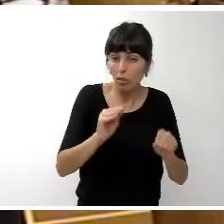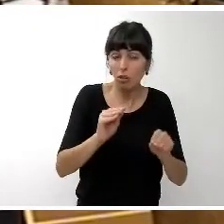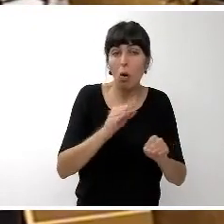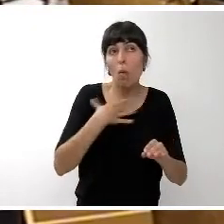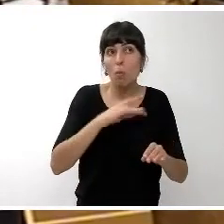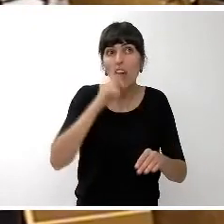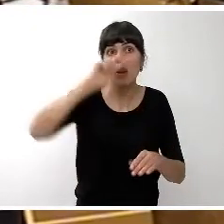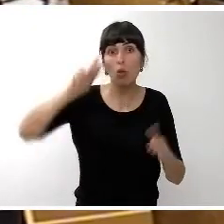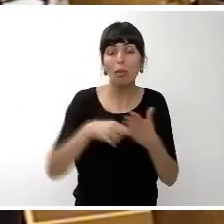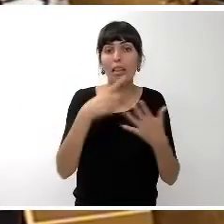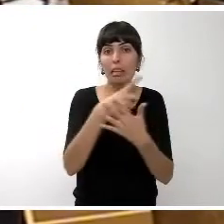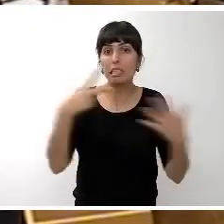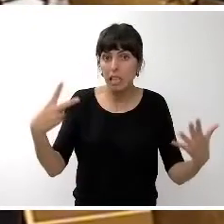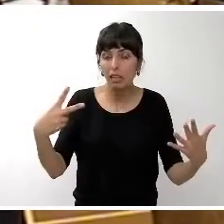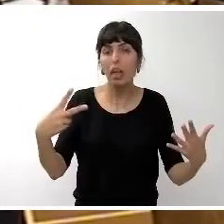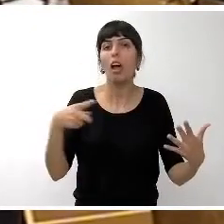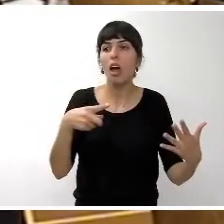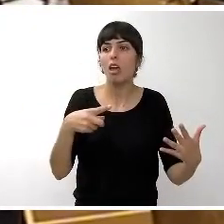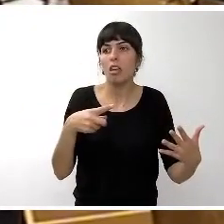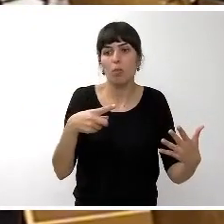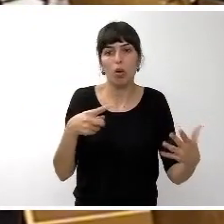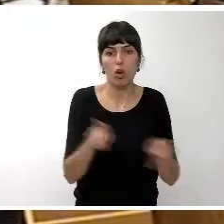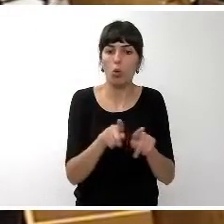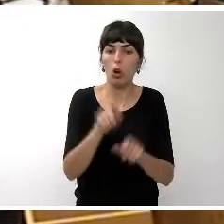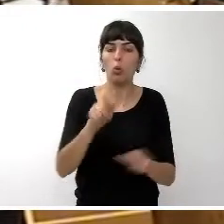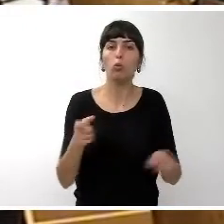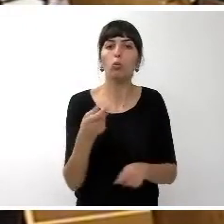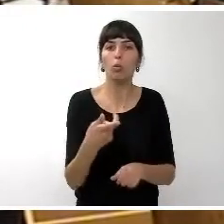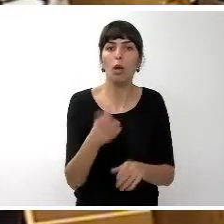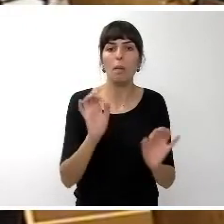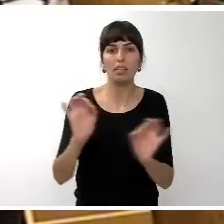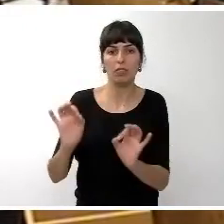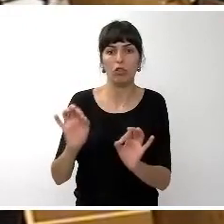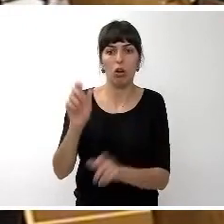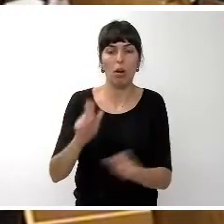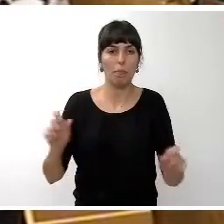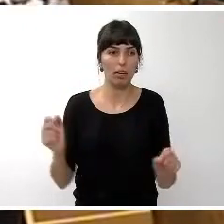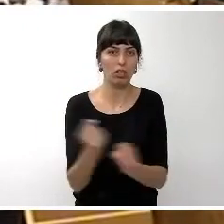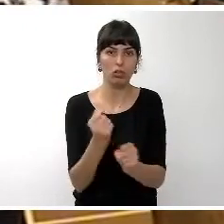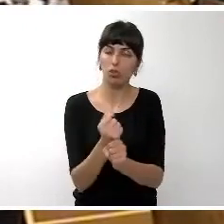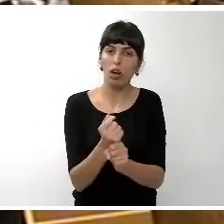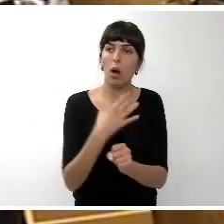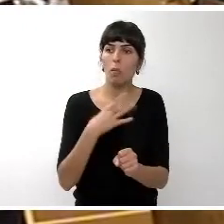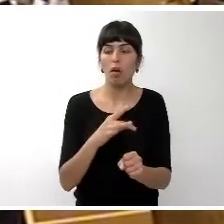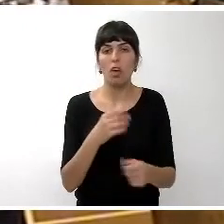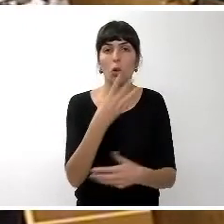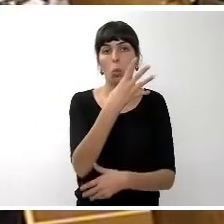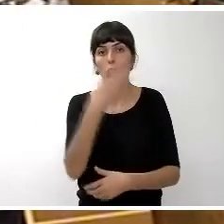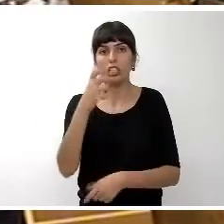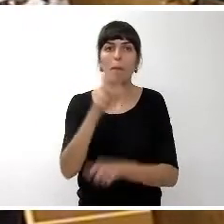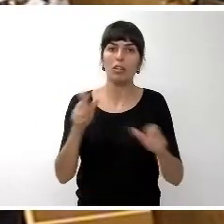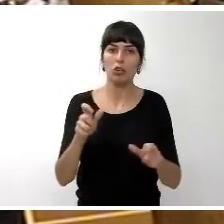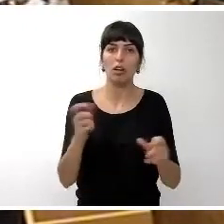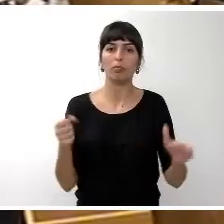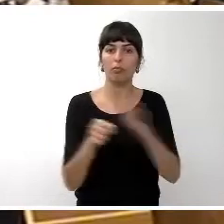incorporación determinada con un número específico que ronda los 400 personas con lo cual